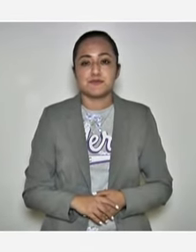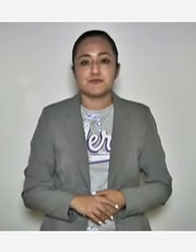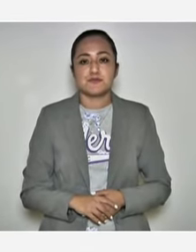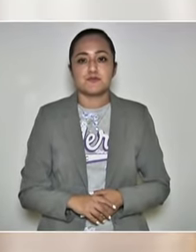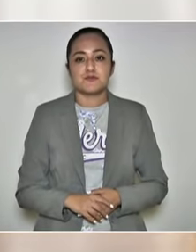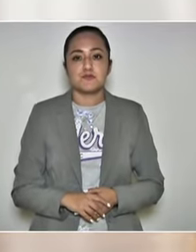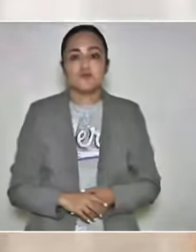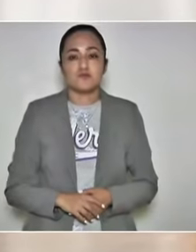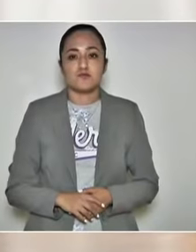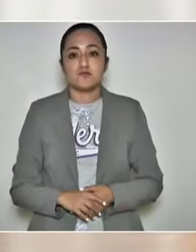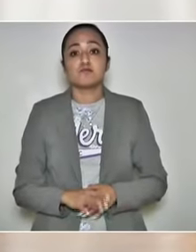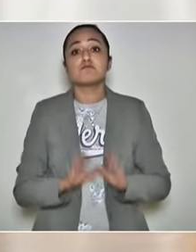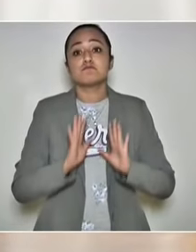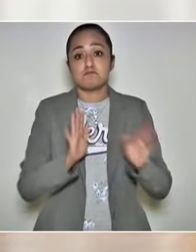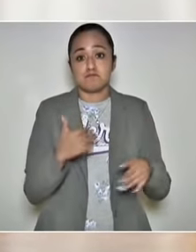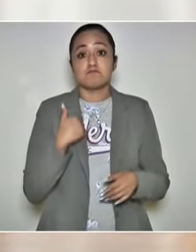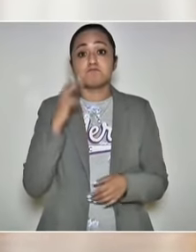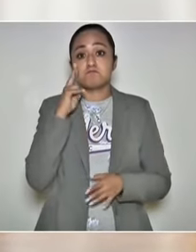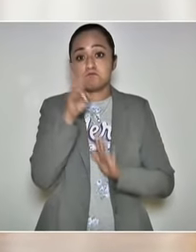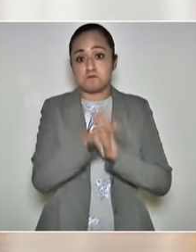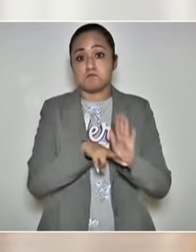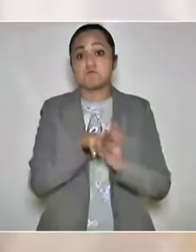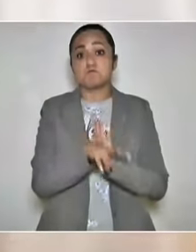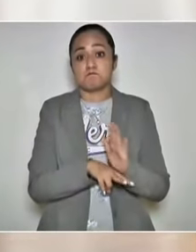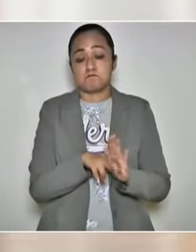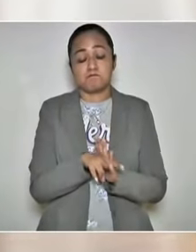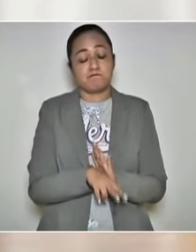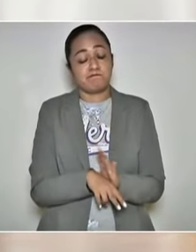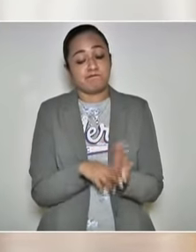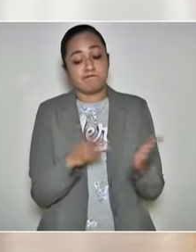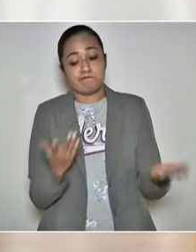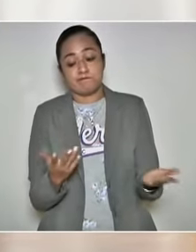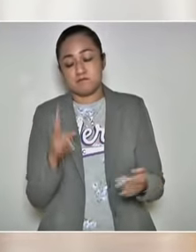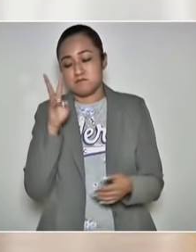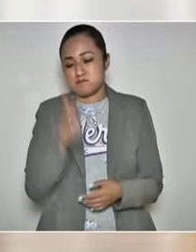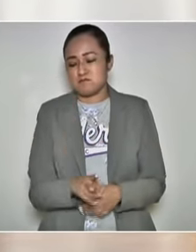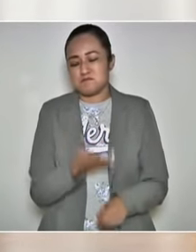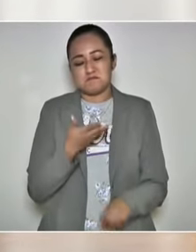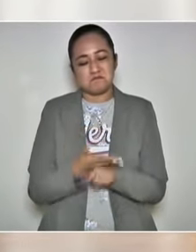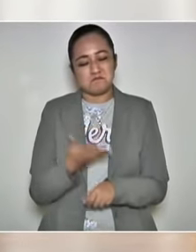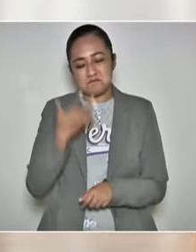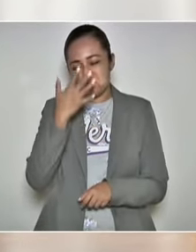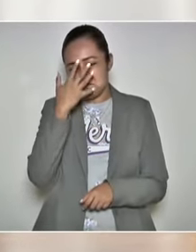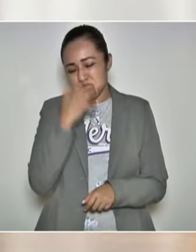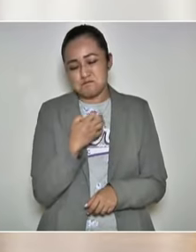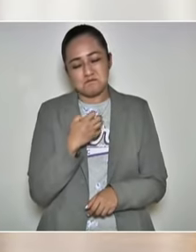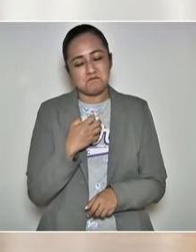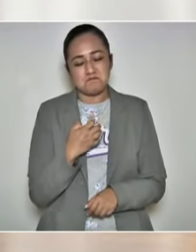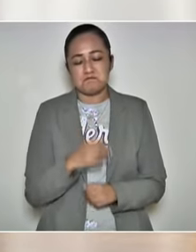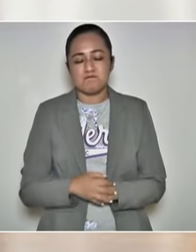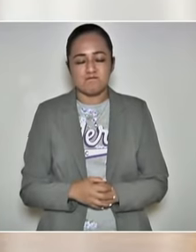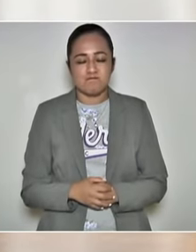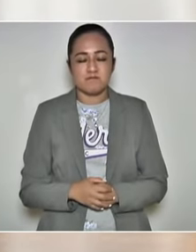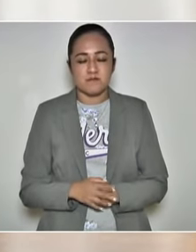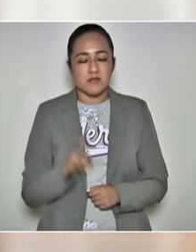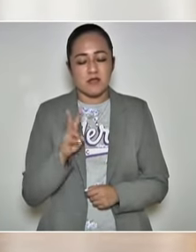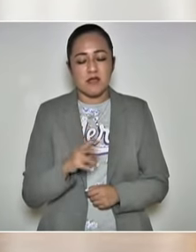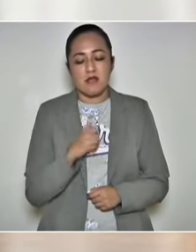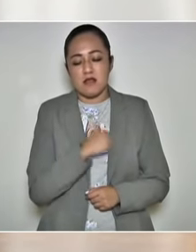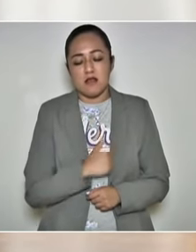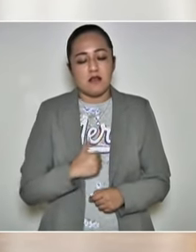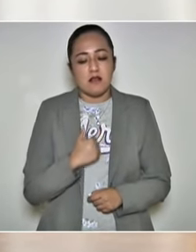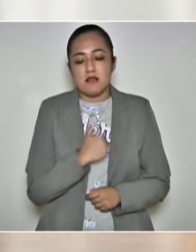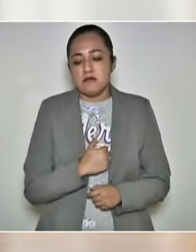Sí, ya lo vi. Ya lo vi, es de verdad muy triste. Muy lamentable.